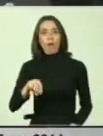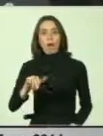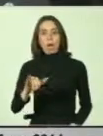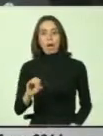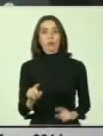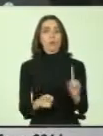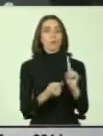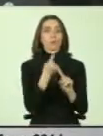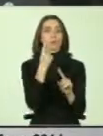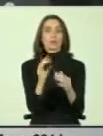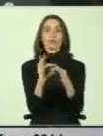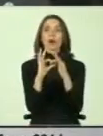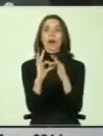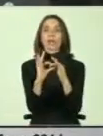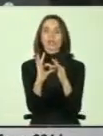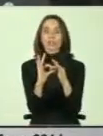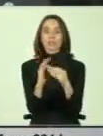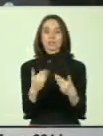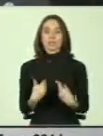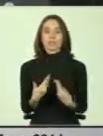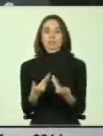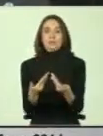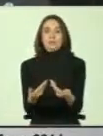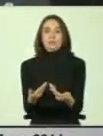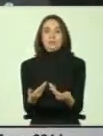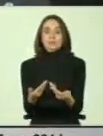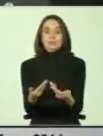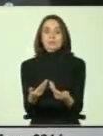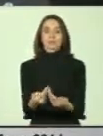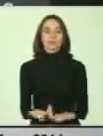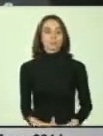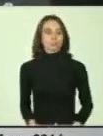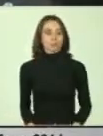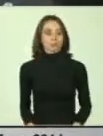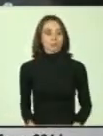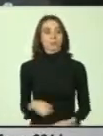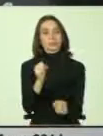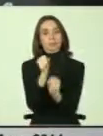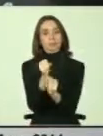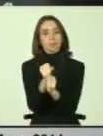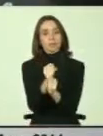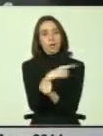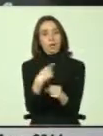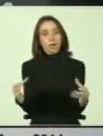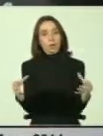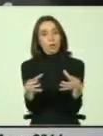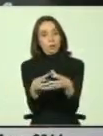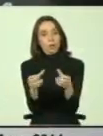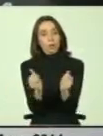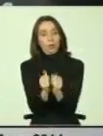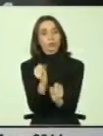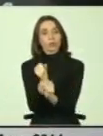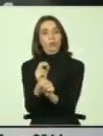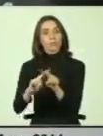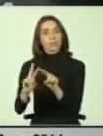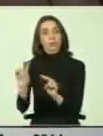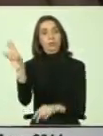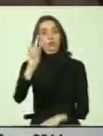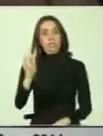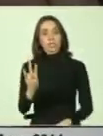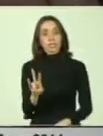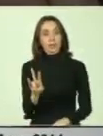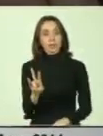Bueno, primero agradecer la invitación a trabajar en conjunto. El trabajo que ha realizado Cenadis